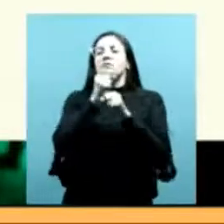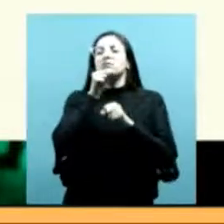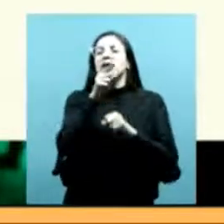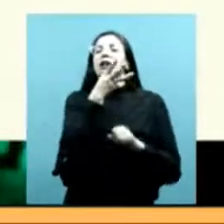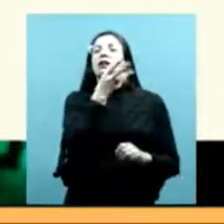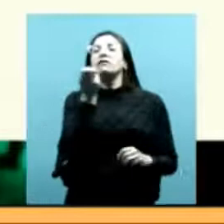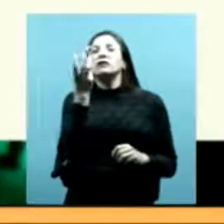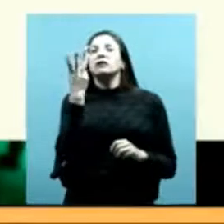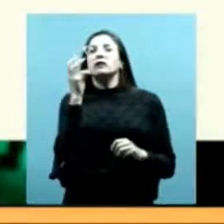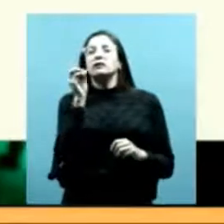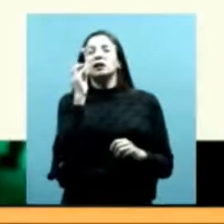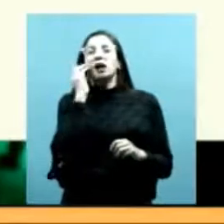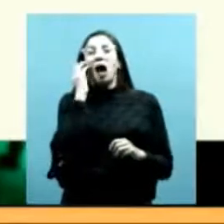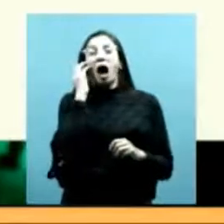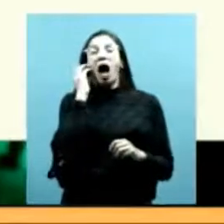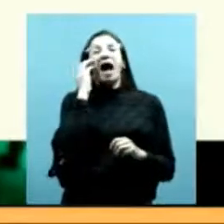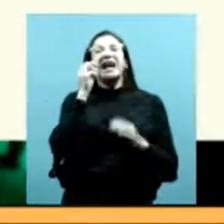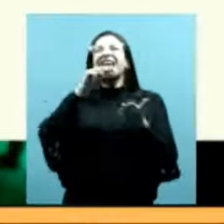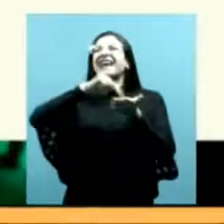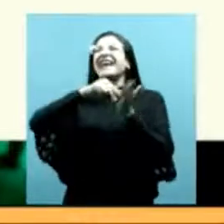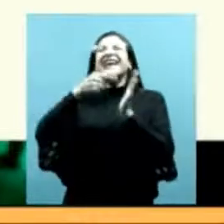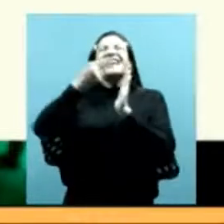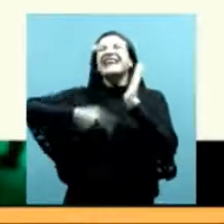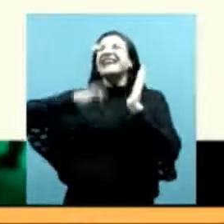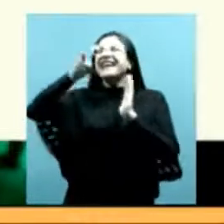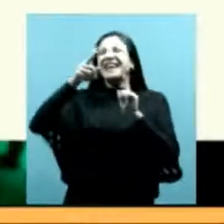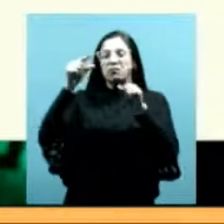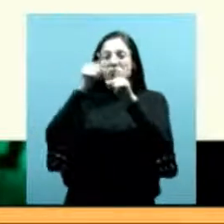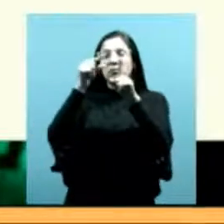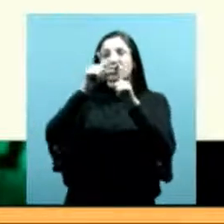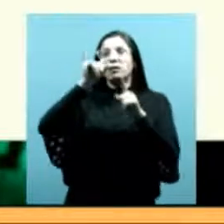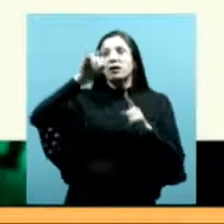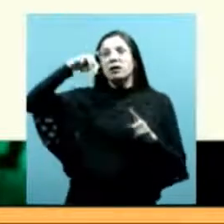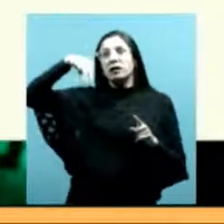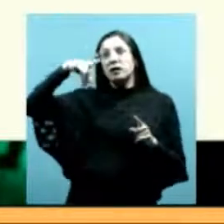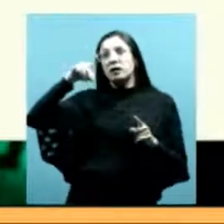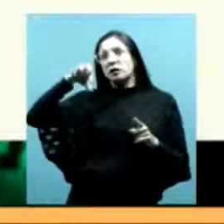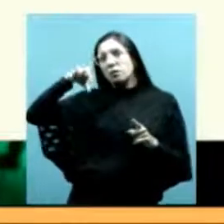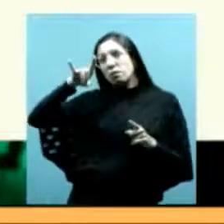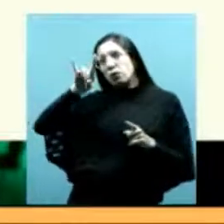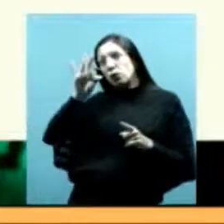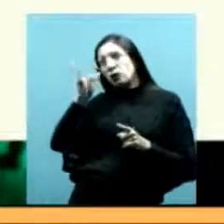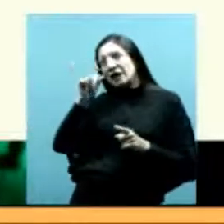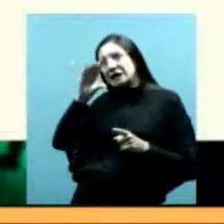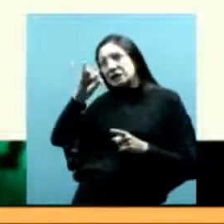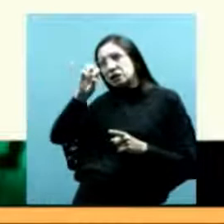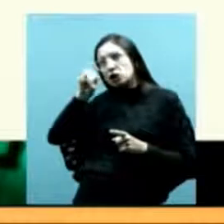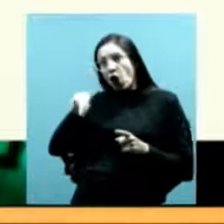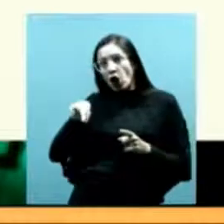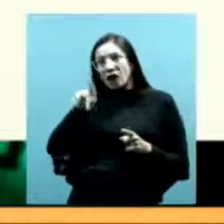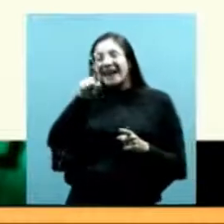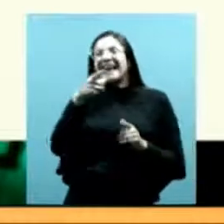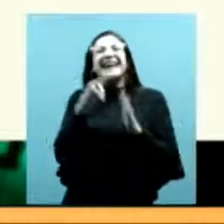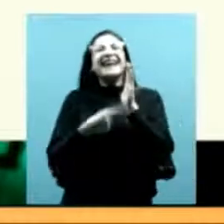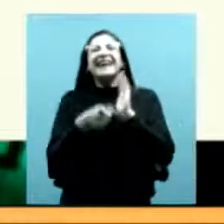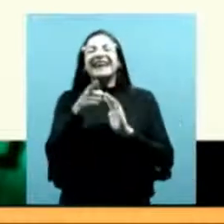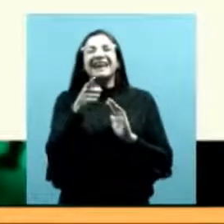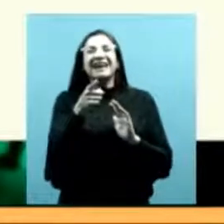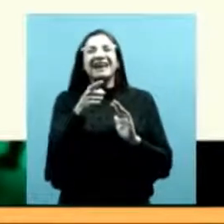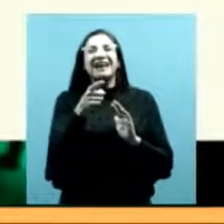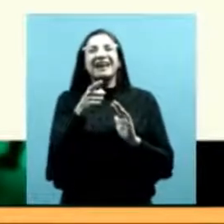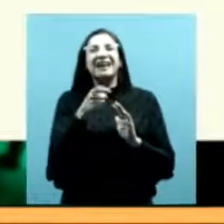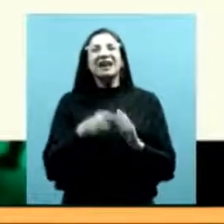la imputación que significa o que funciones tiene en primer lugar encarnar llenar con carnes y músculos dice